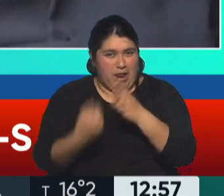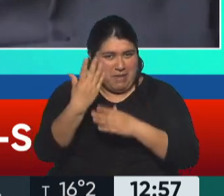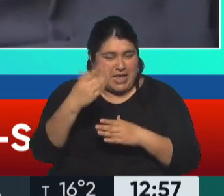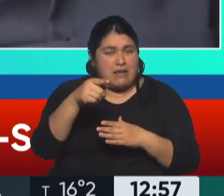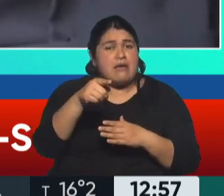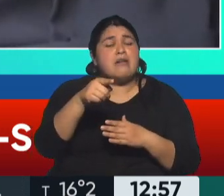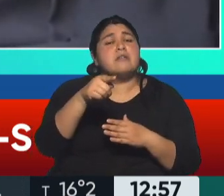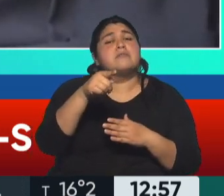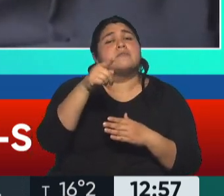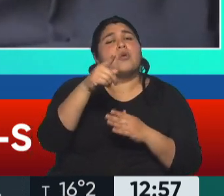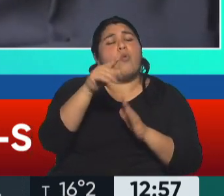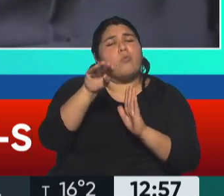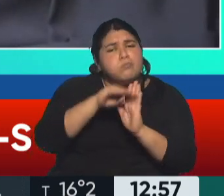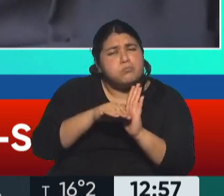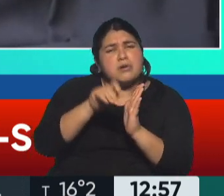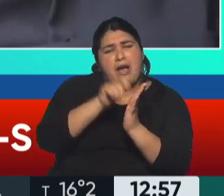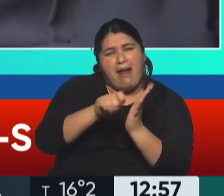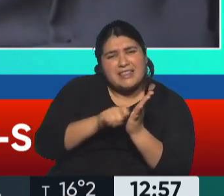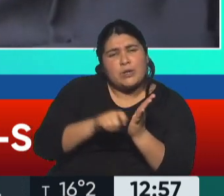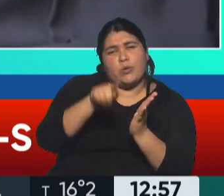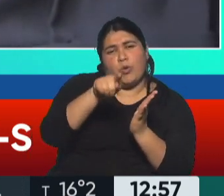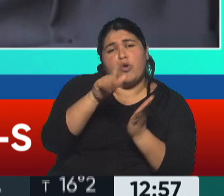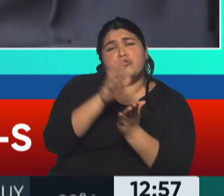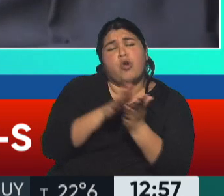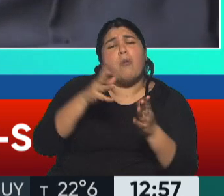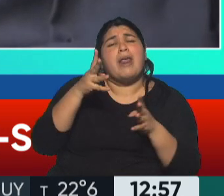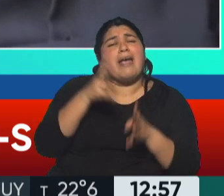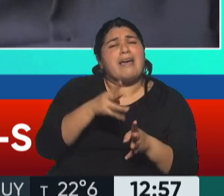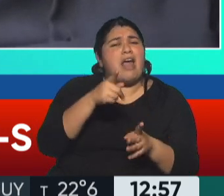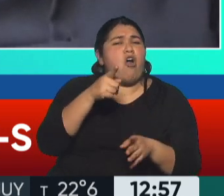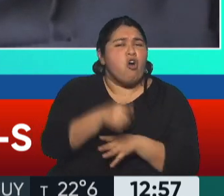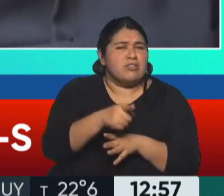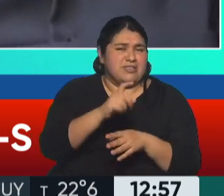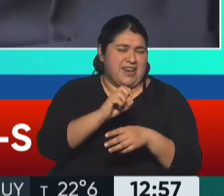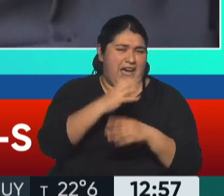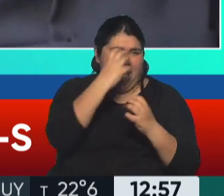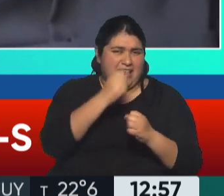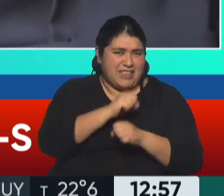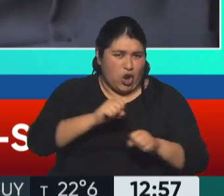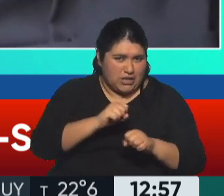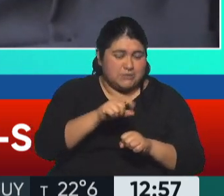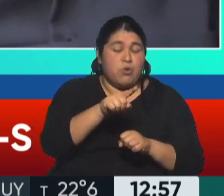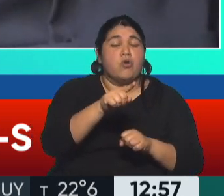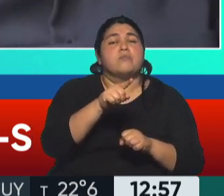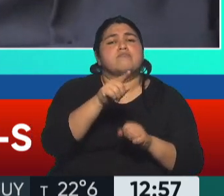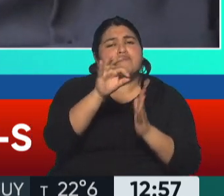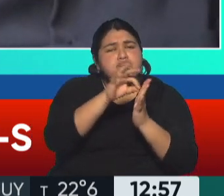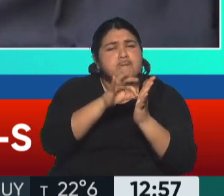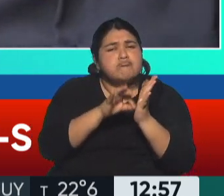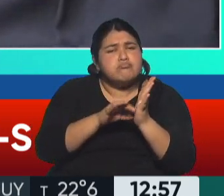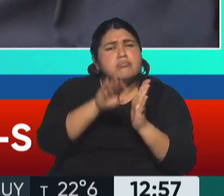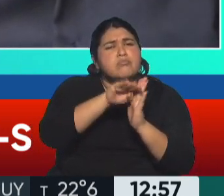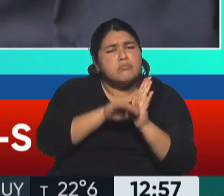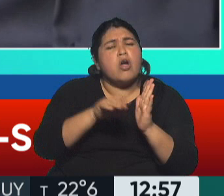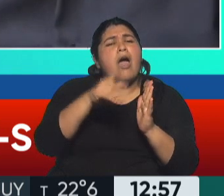hay un artículo fenomenal sobre la guerra contra el terrorismo que detalla los ochenta y